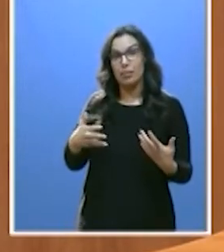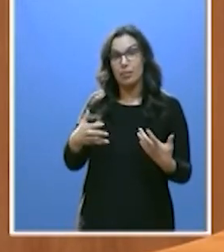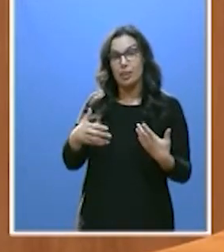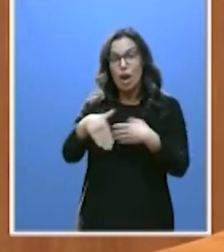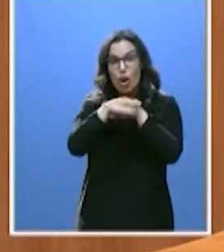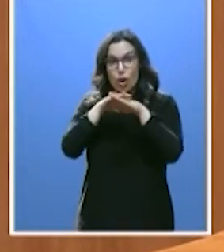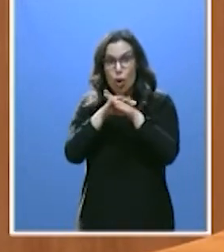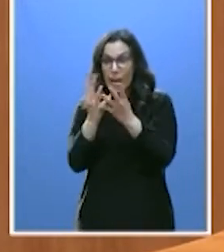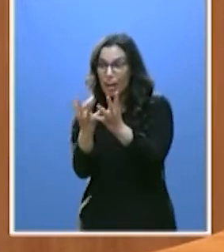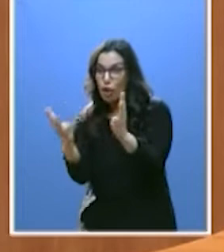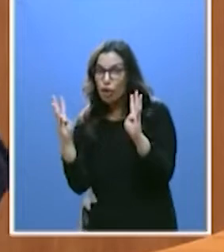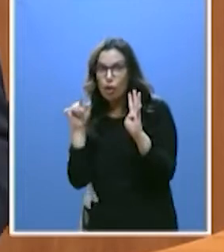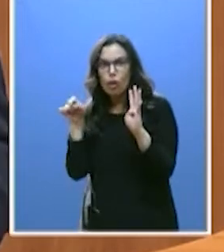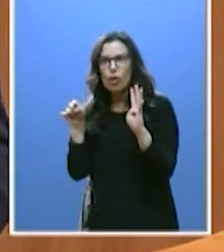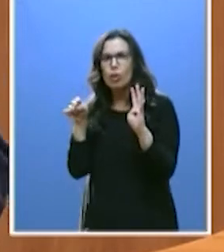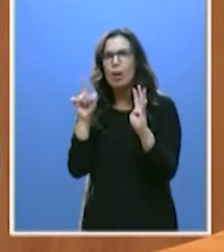caso de corrupción.